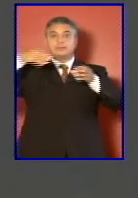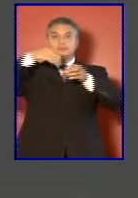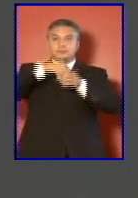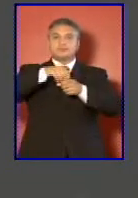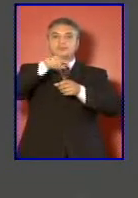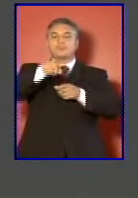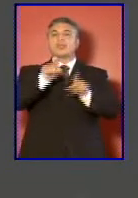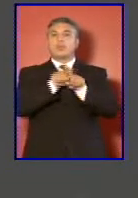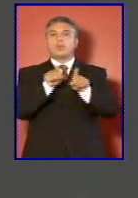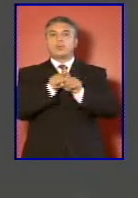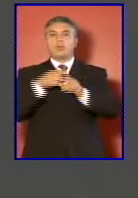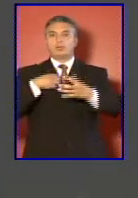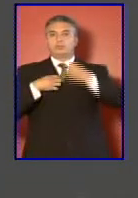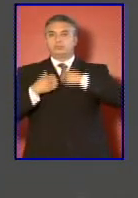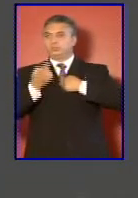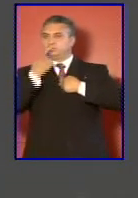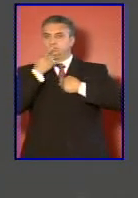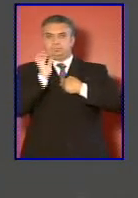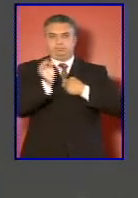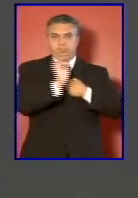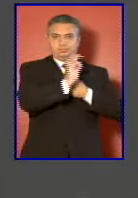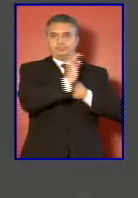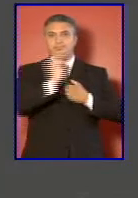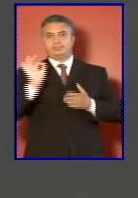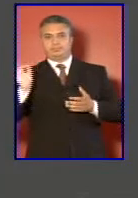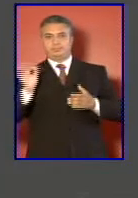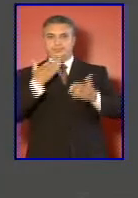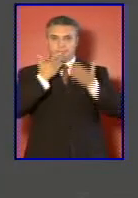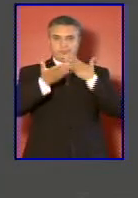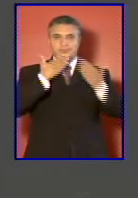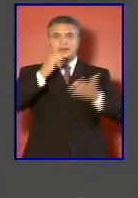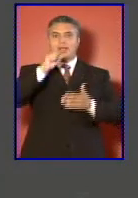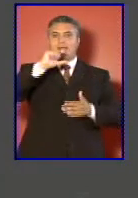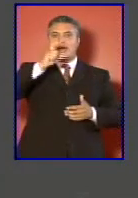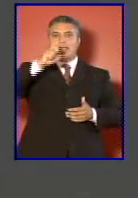el interlocutor de la agencia chilena del espacio